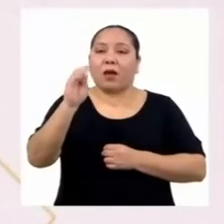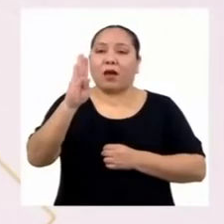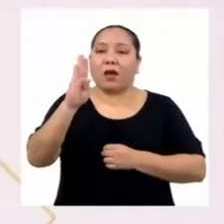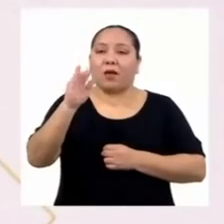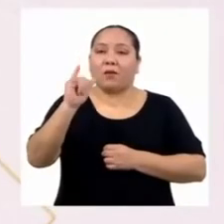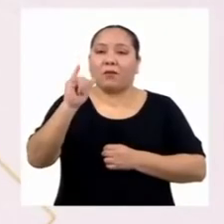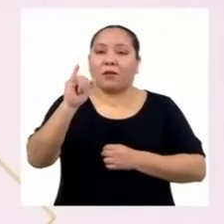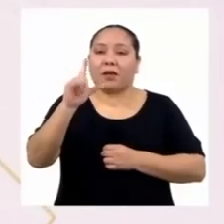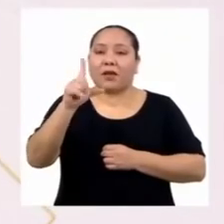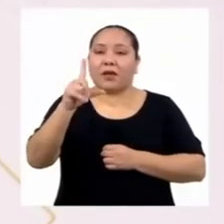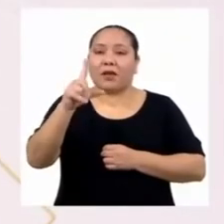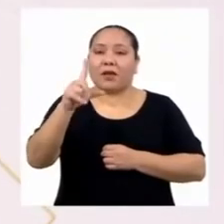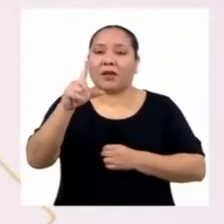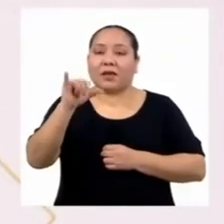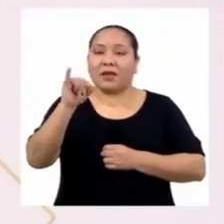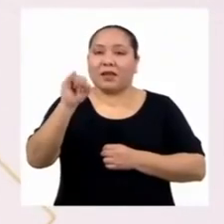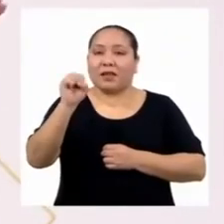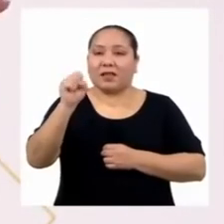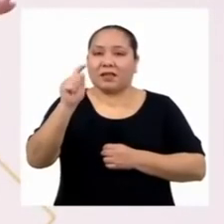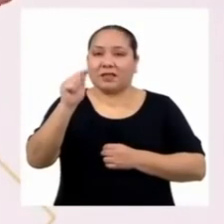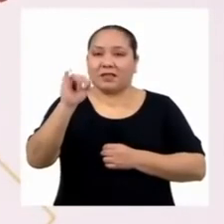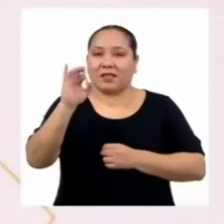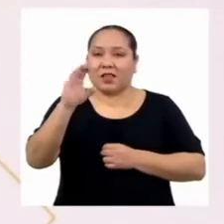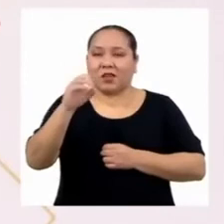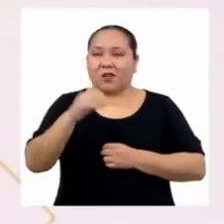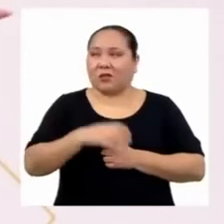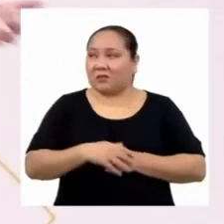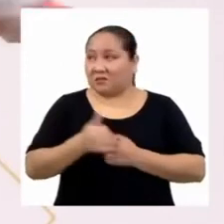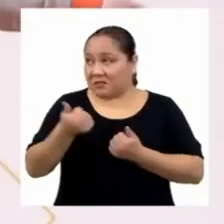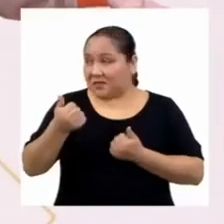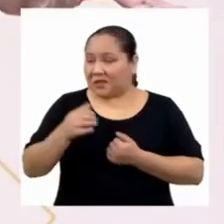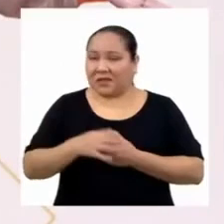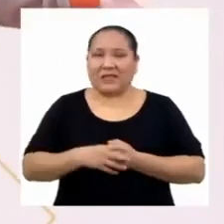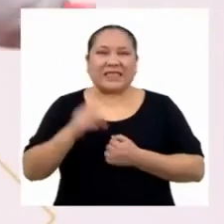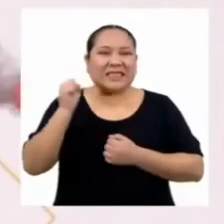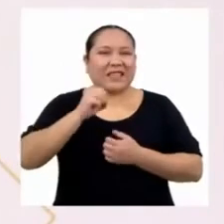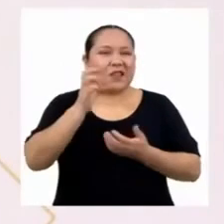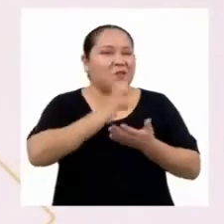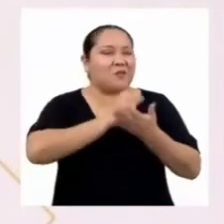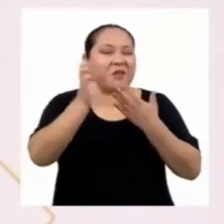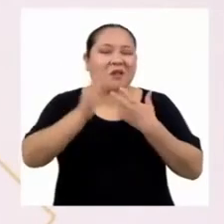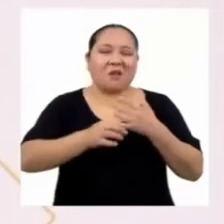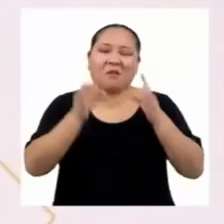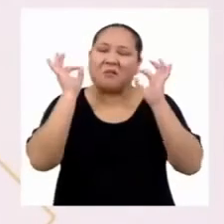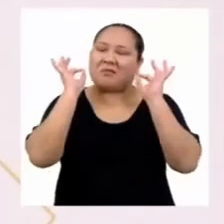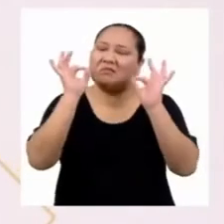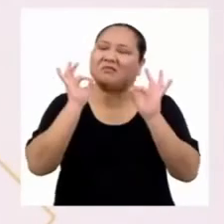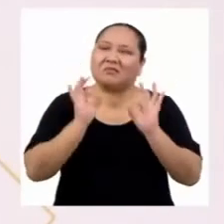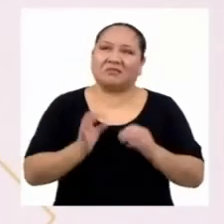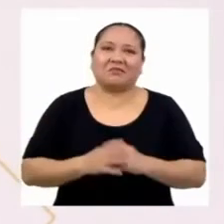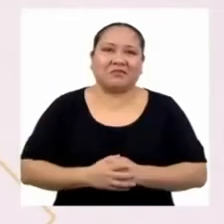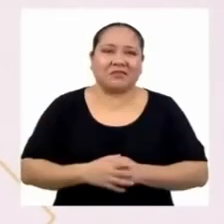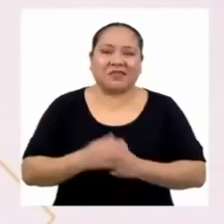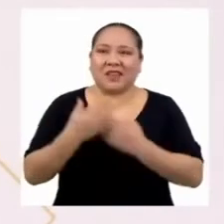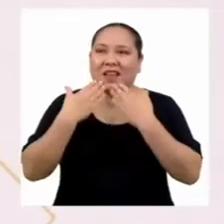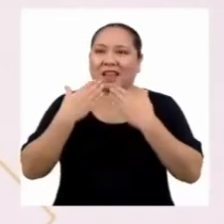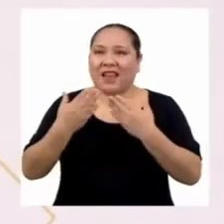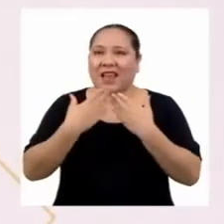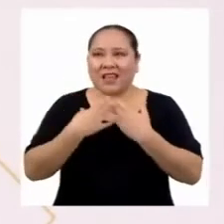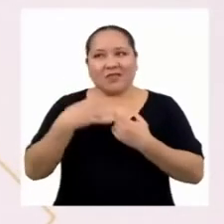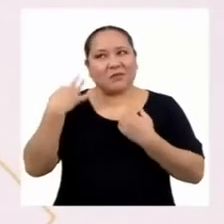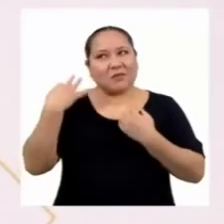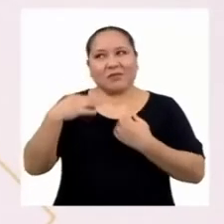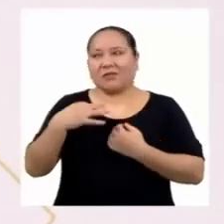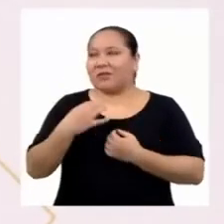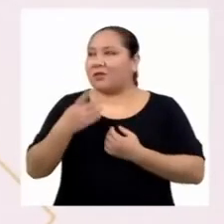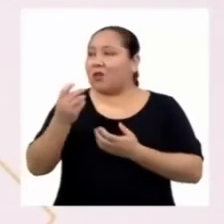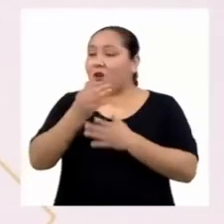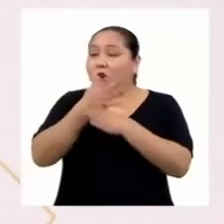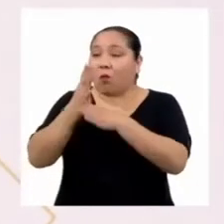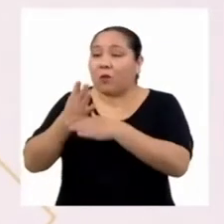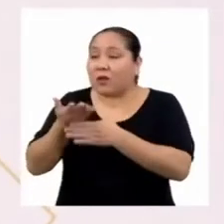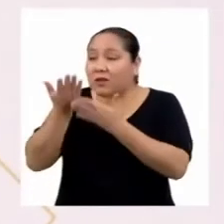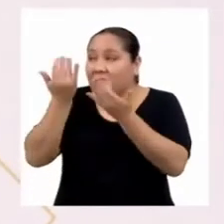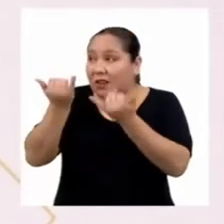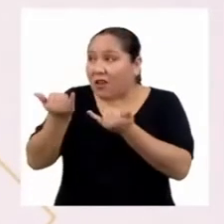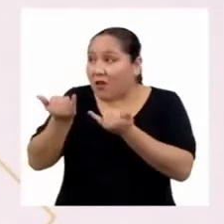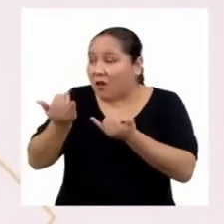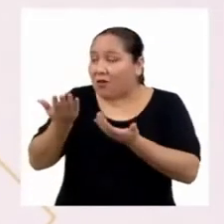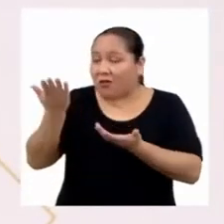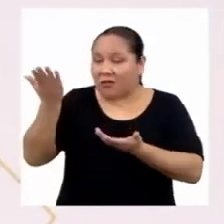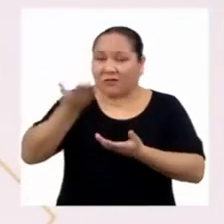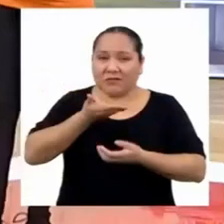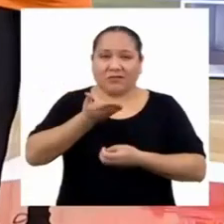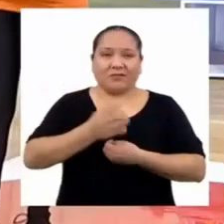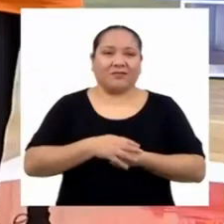Claro que sí. Ha sido un programa genial, como siempre. Muchas gracias por todo lo que ha compartido con nosotros hoy,